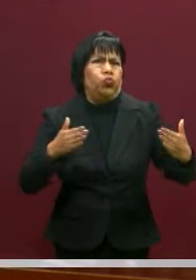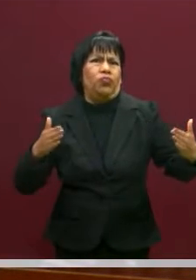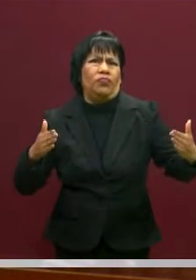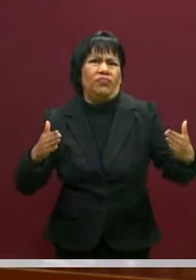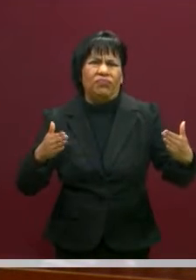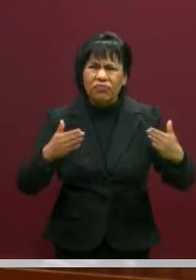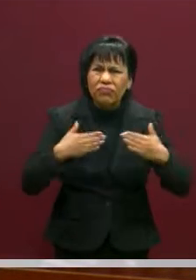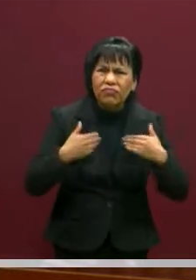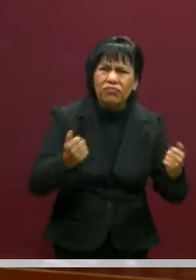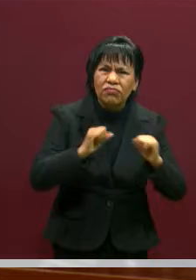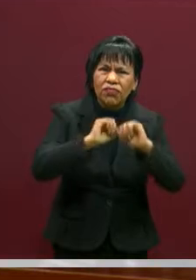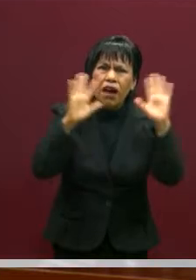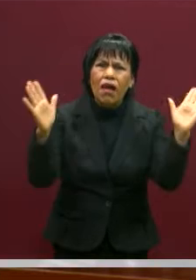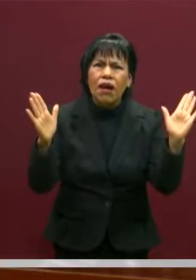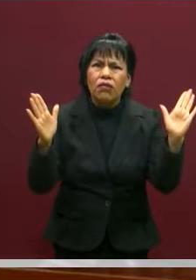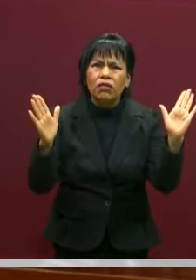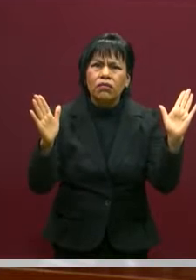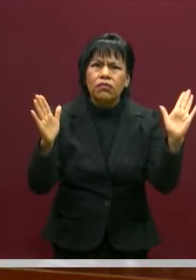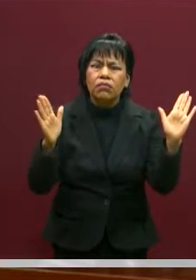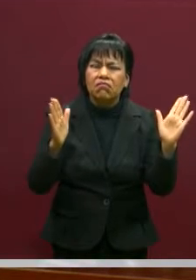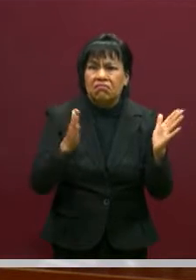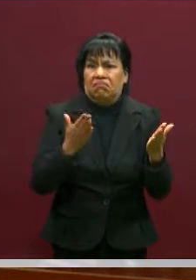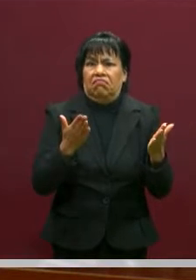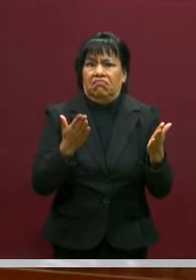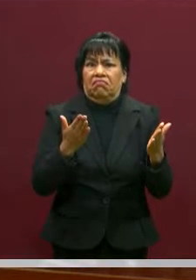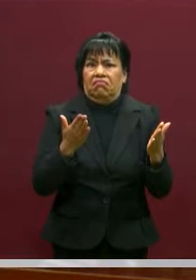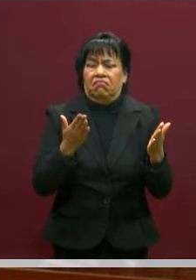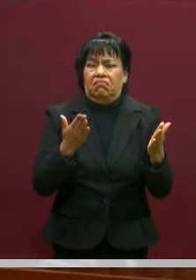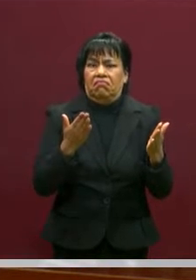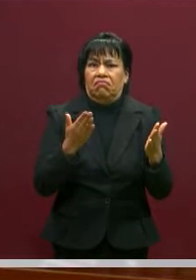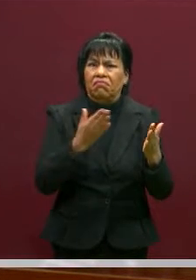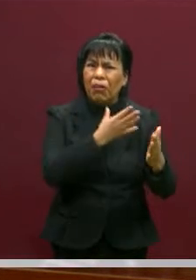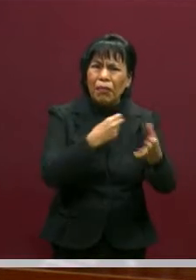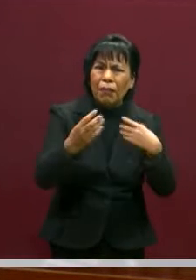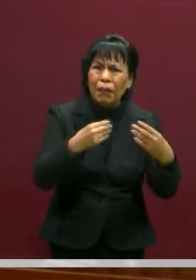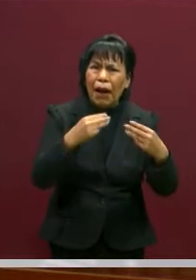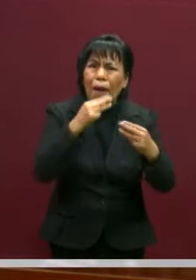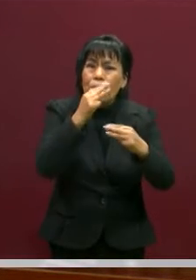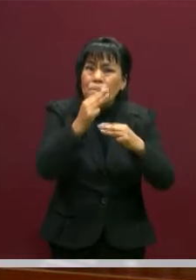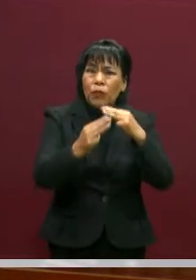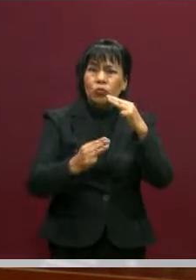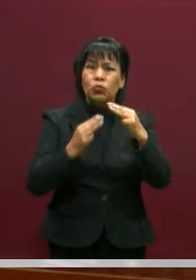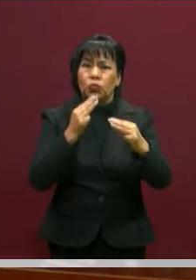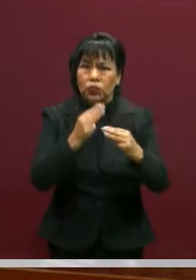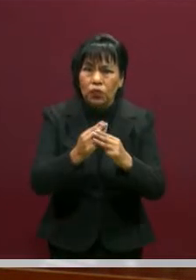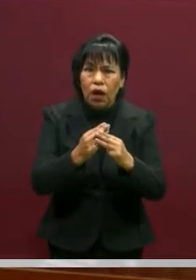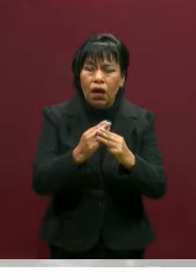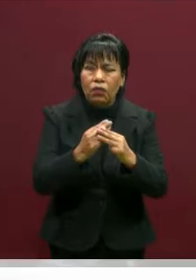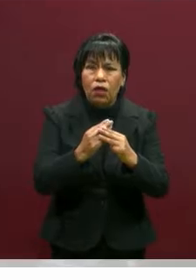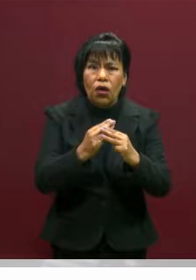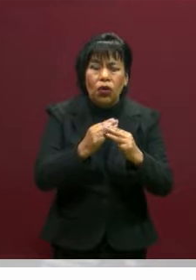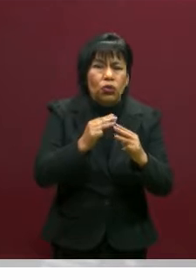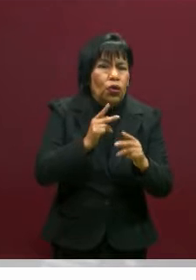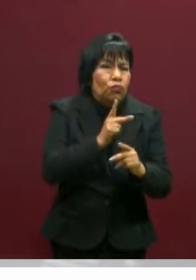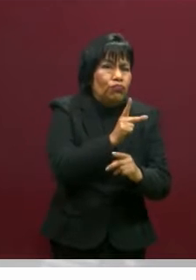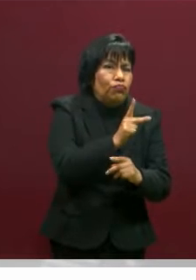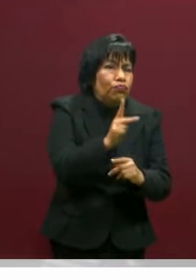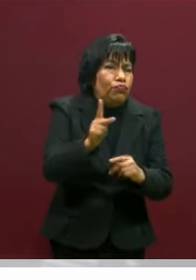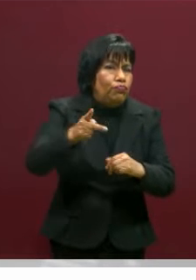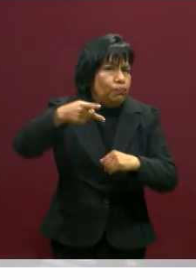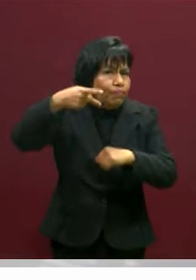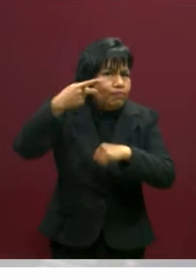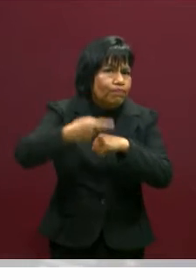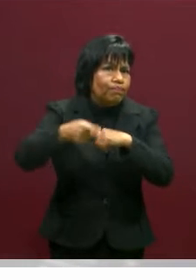¿Nos estamos dando cuenta que estamos en una pandemia mundial y que todos estamos en riesgo? Segunda,